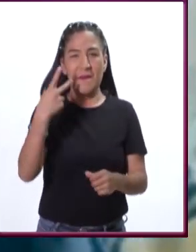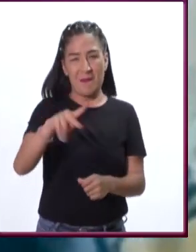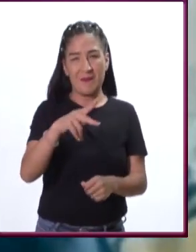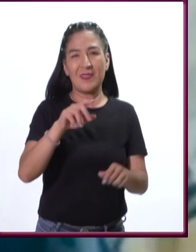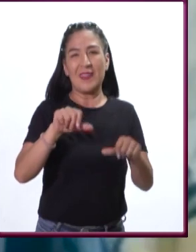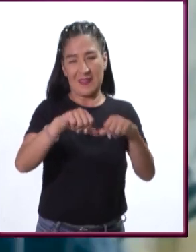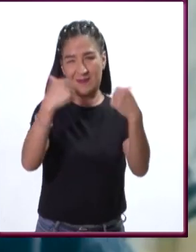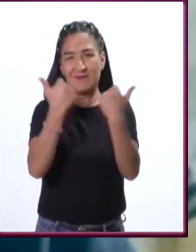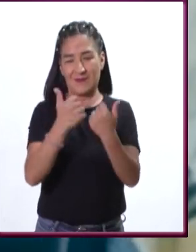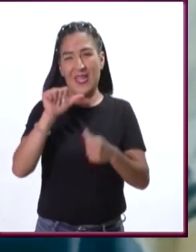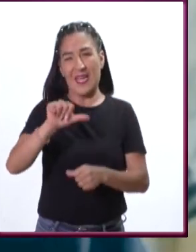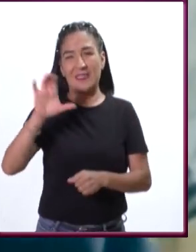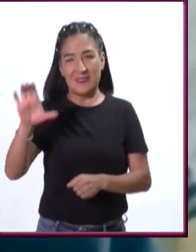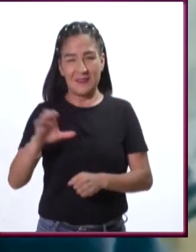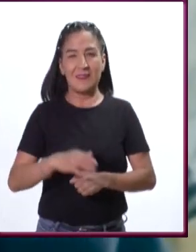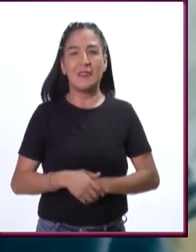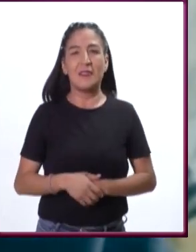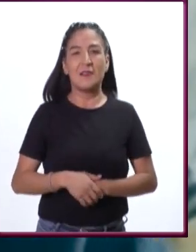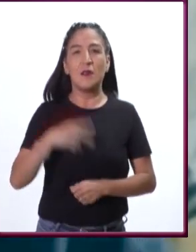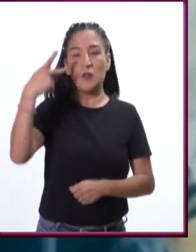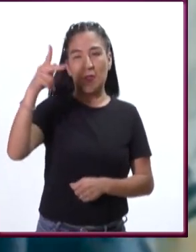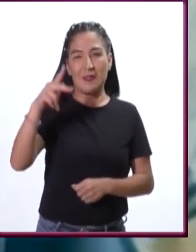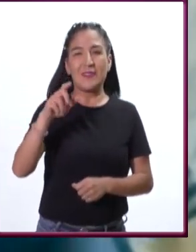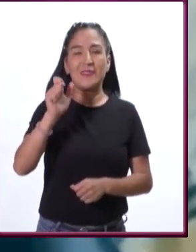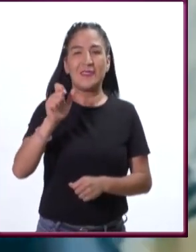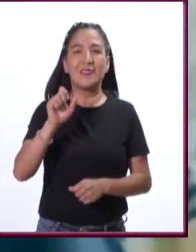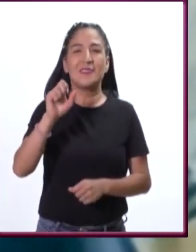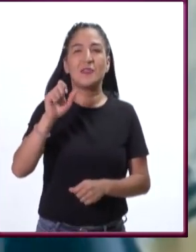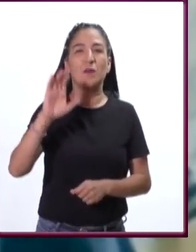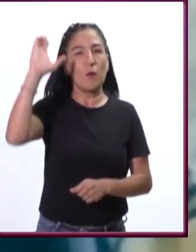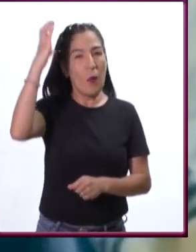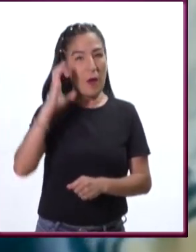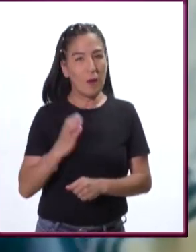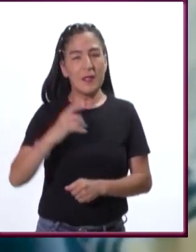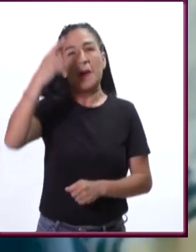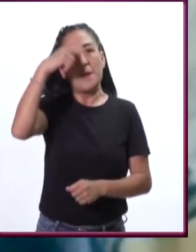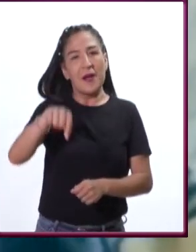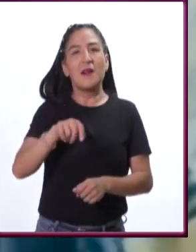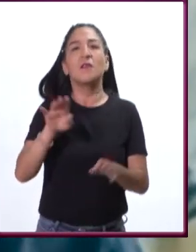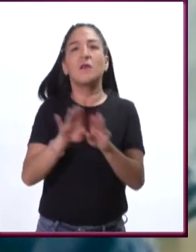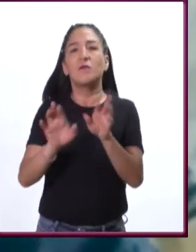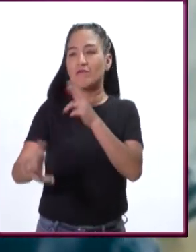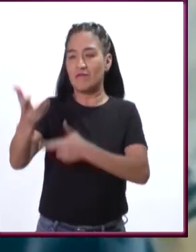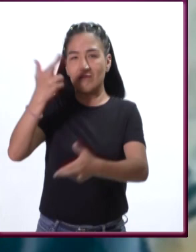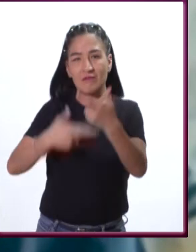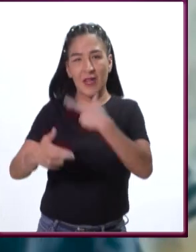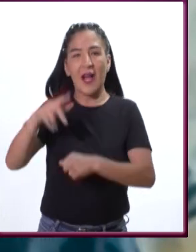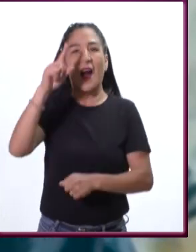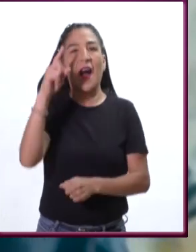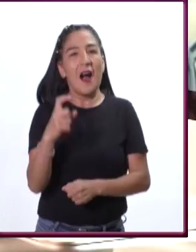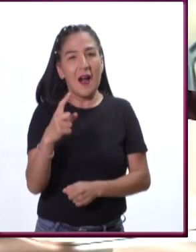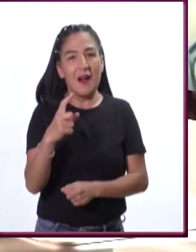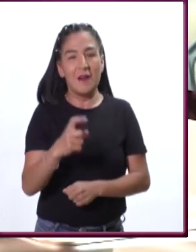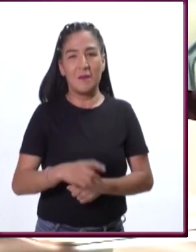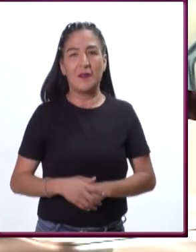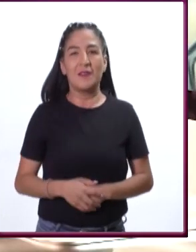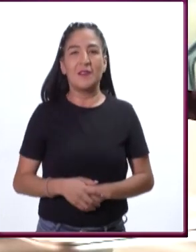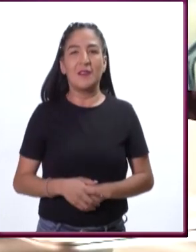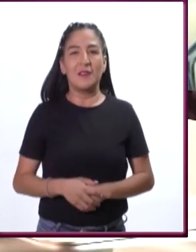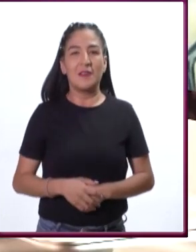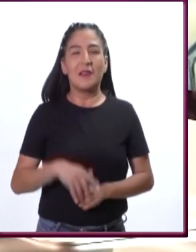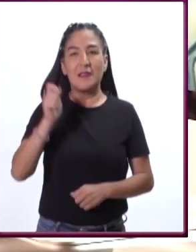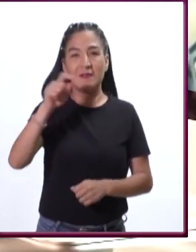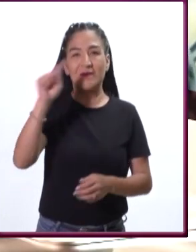organización de la sociedad civil en Saltillo para recuperar agua de